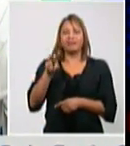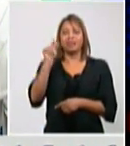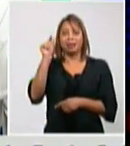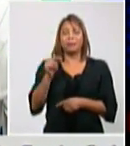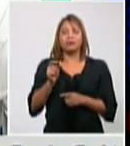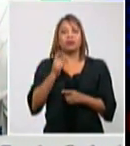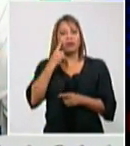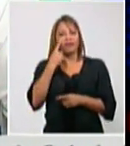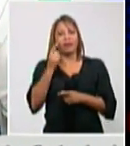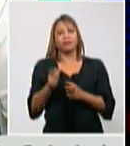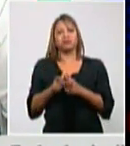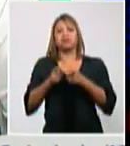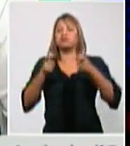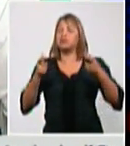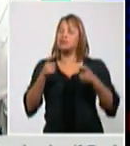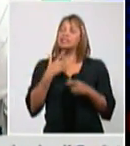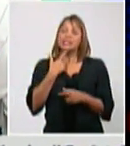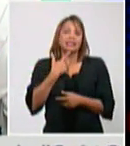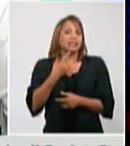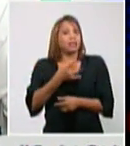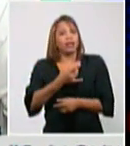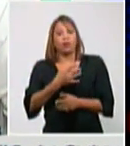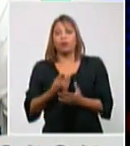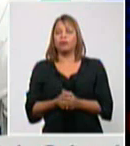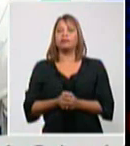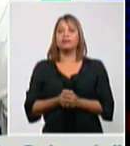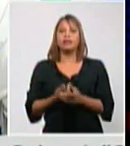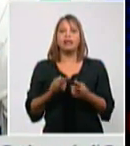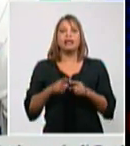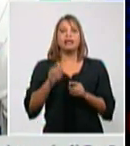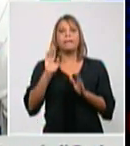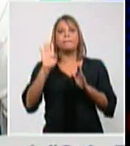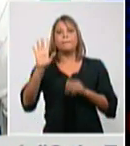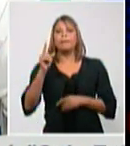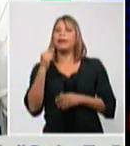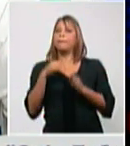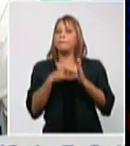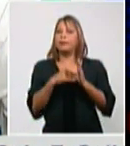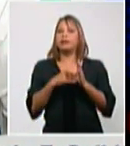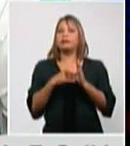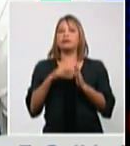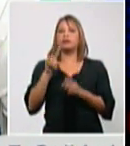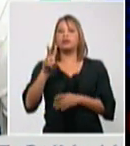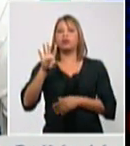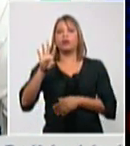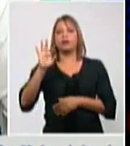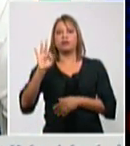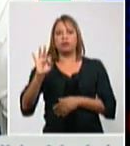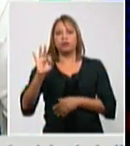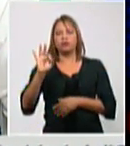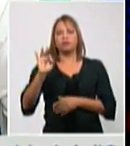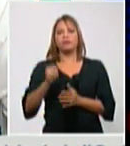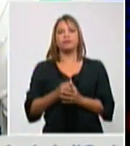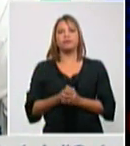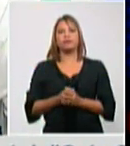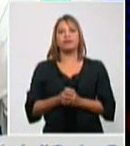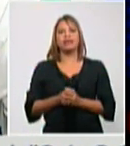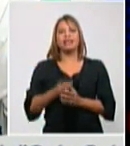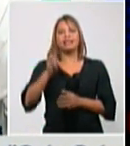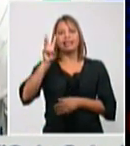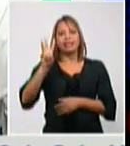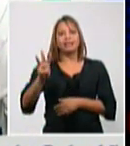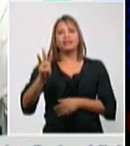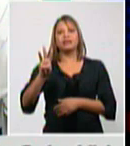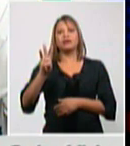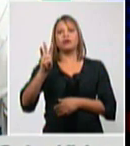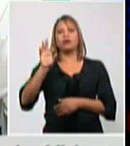Ahora me decía ella de los 1.248 en edades pediátricas 383 están en